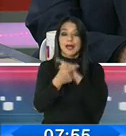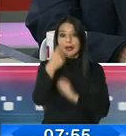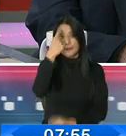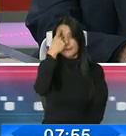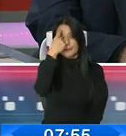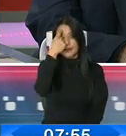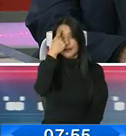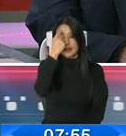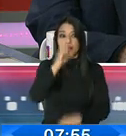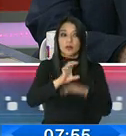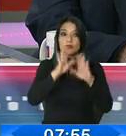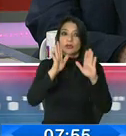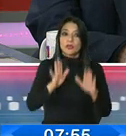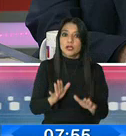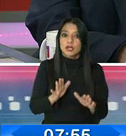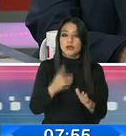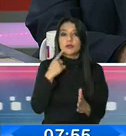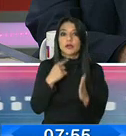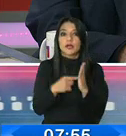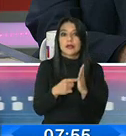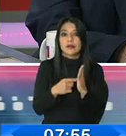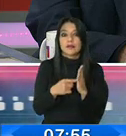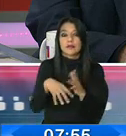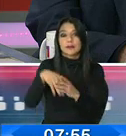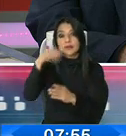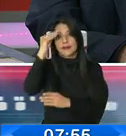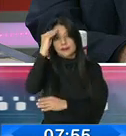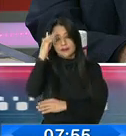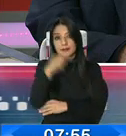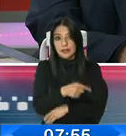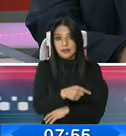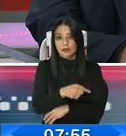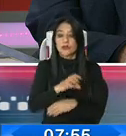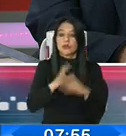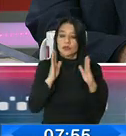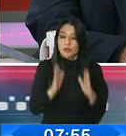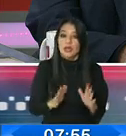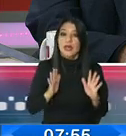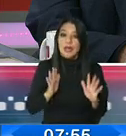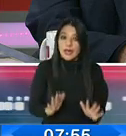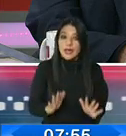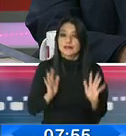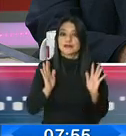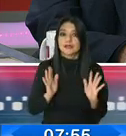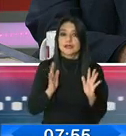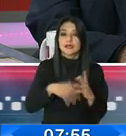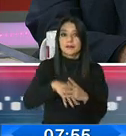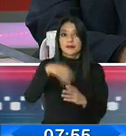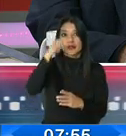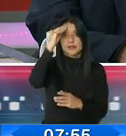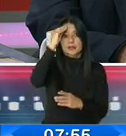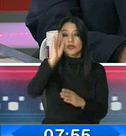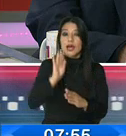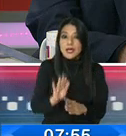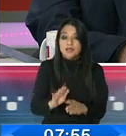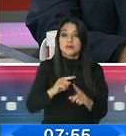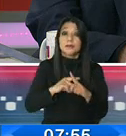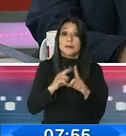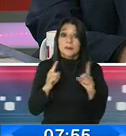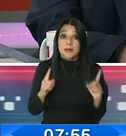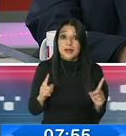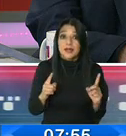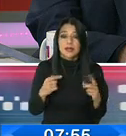si un ecuatoriano se haga emprendedor? El ecuatoriano tiene ese ADN emprendedor. Lo que pasa es que tiene que